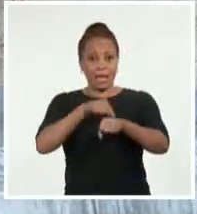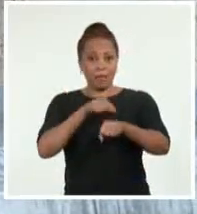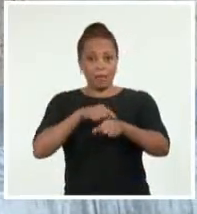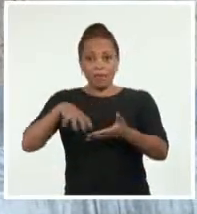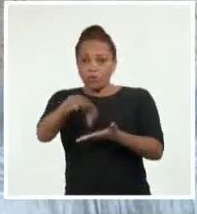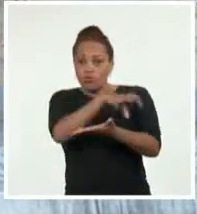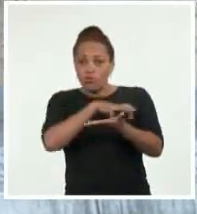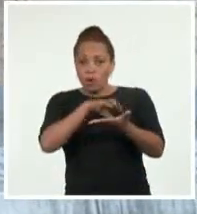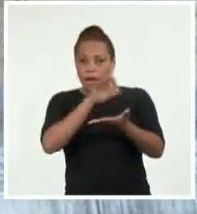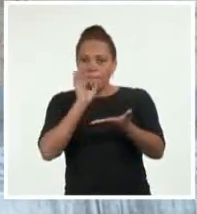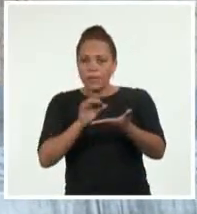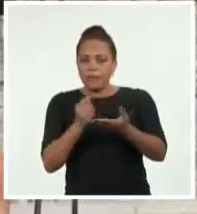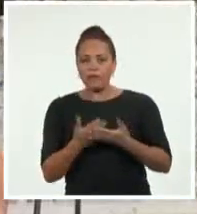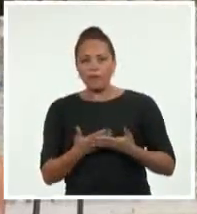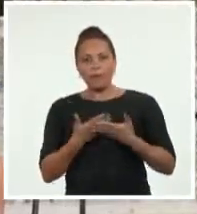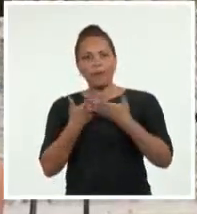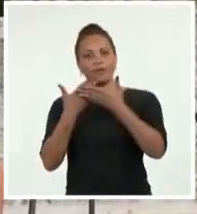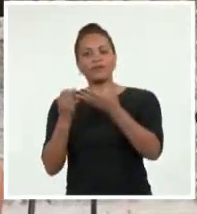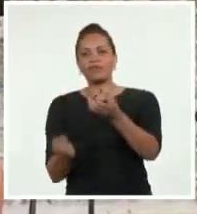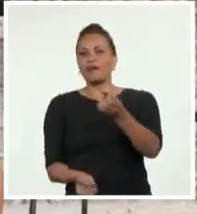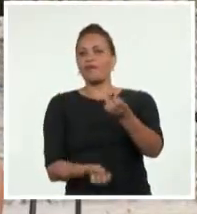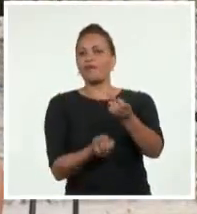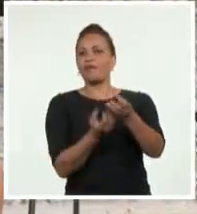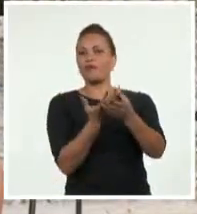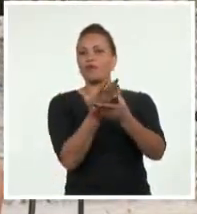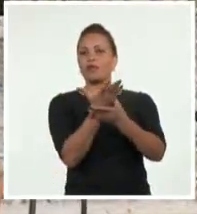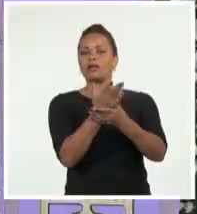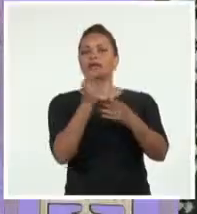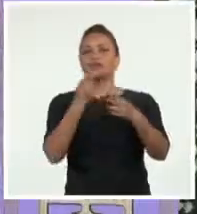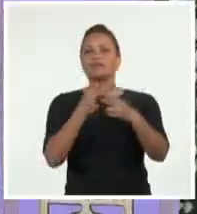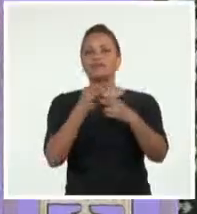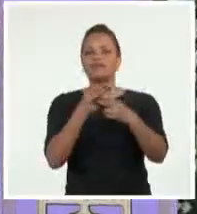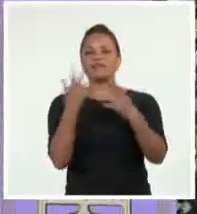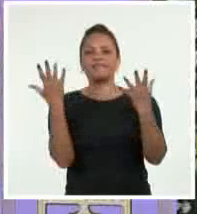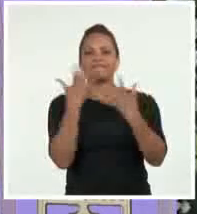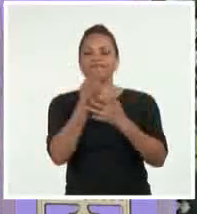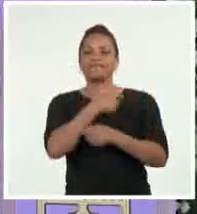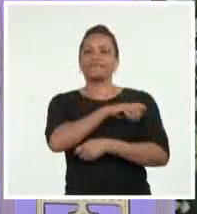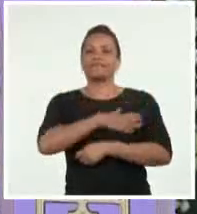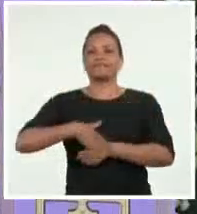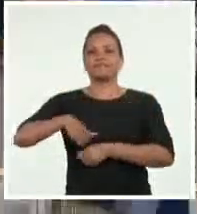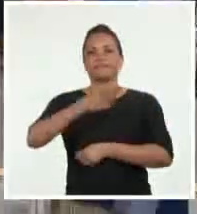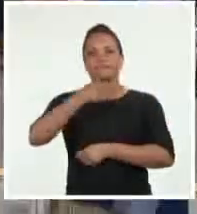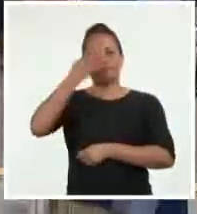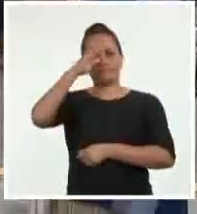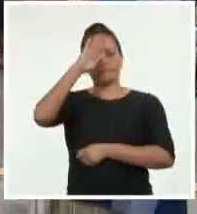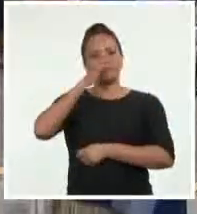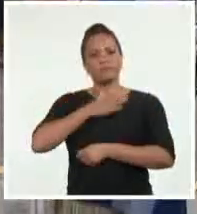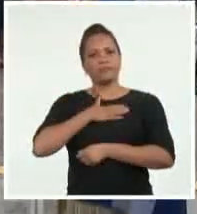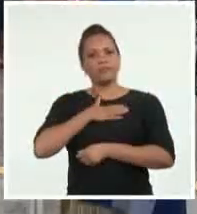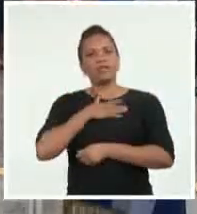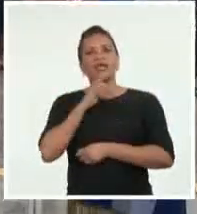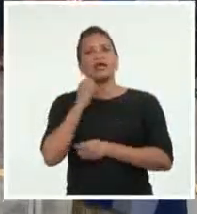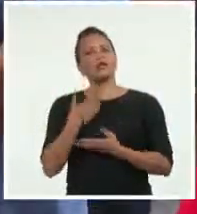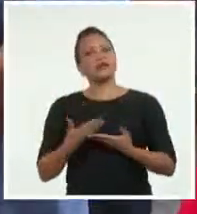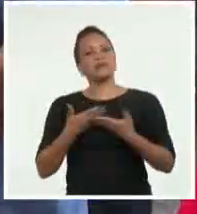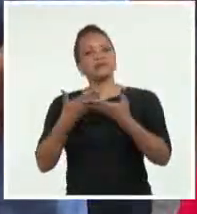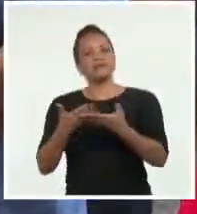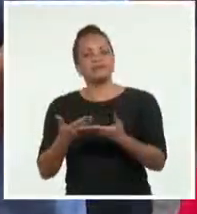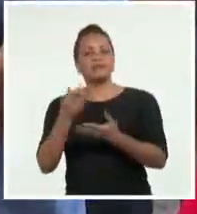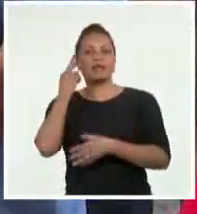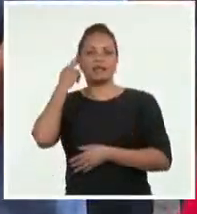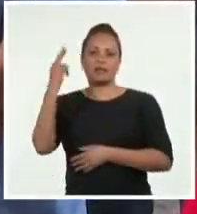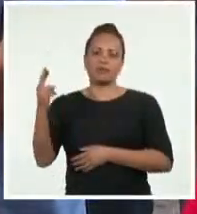sitio fue colocada una ofrenda floral en nombre del pueblo de Cuba. En una sencilla ceremonia se le rindió honores al